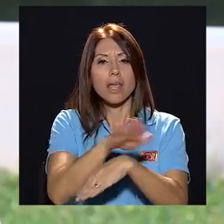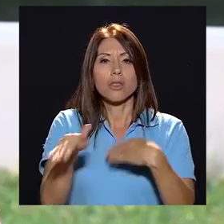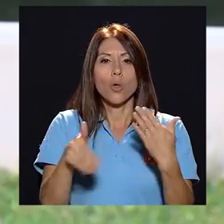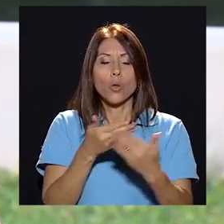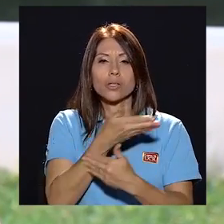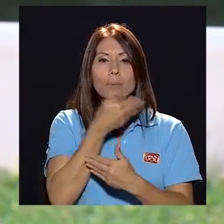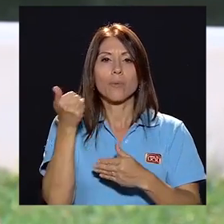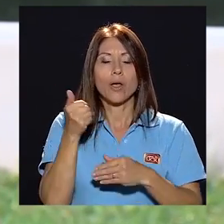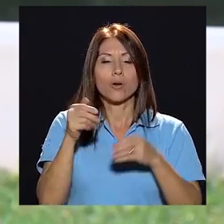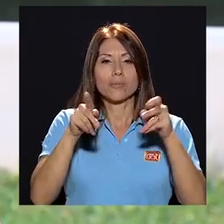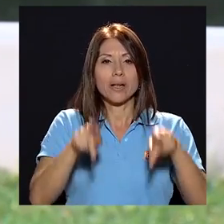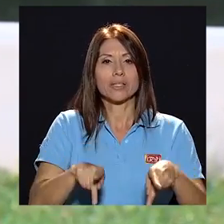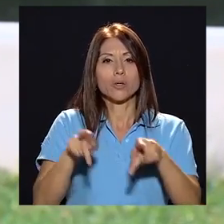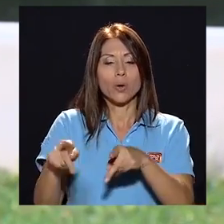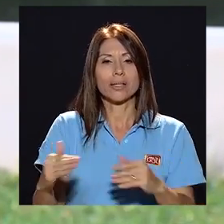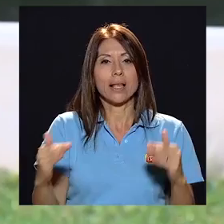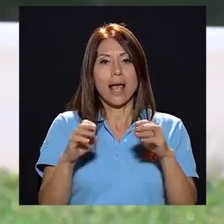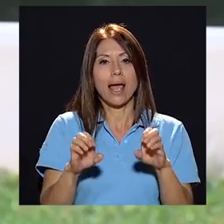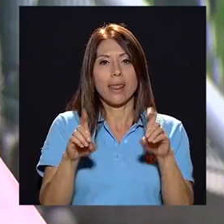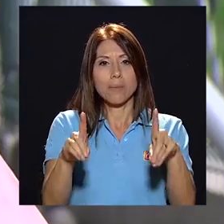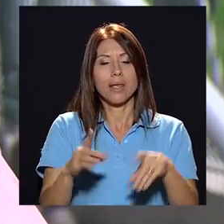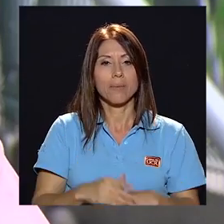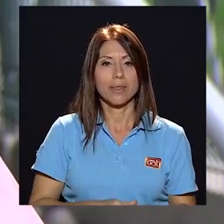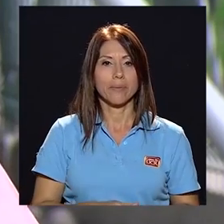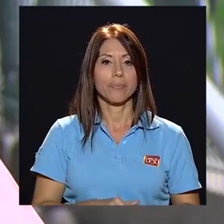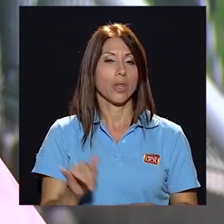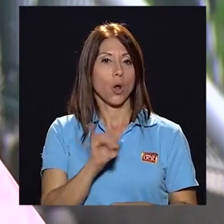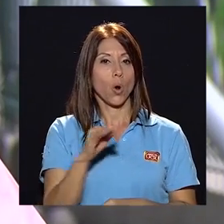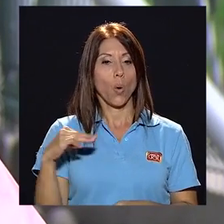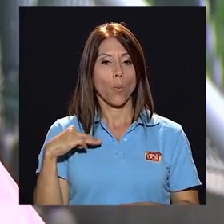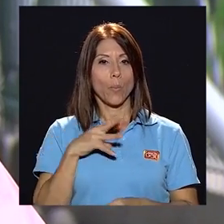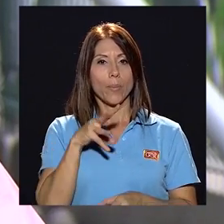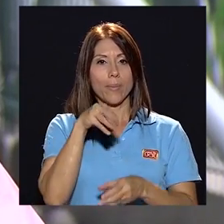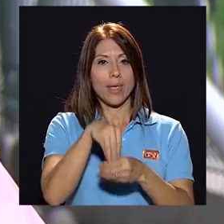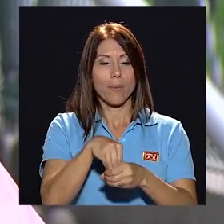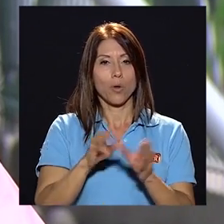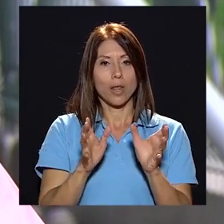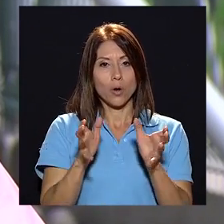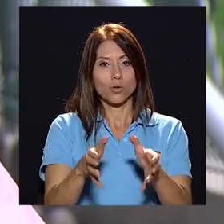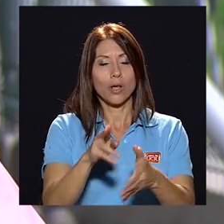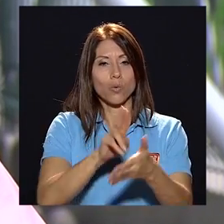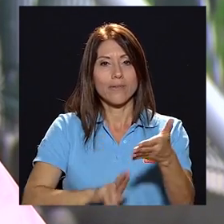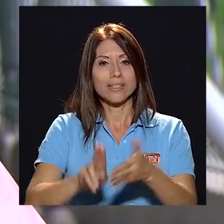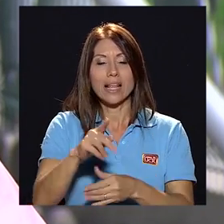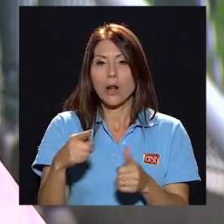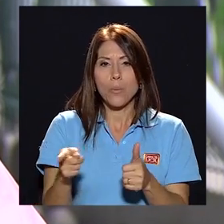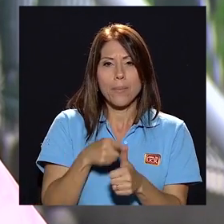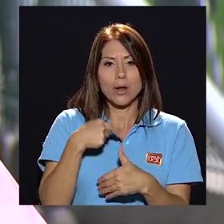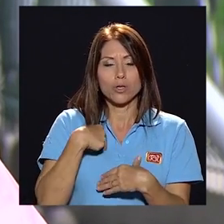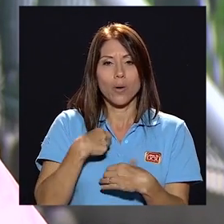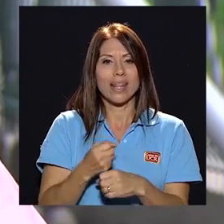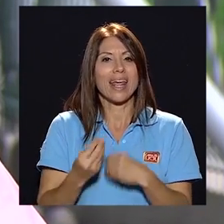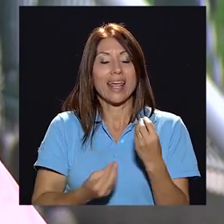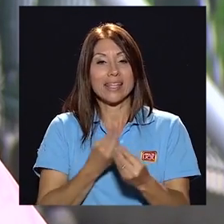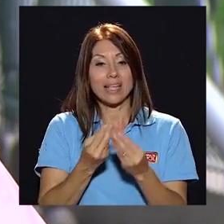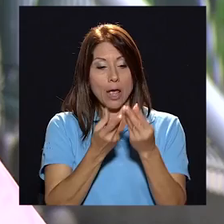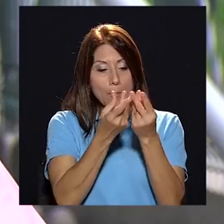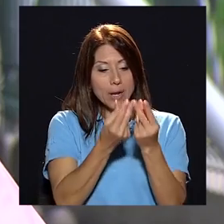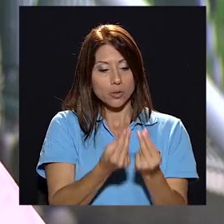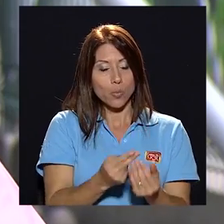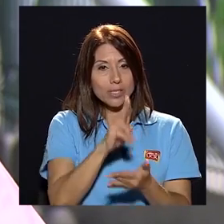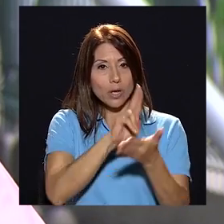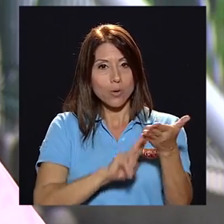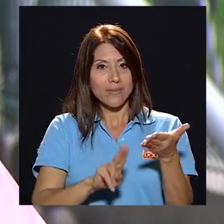es que todos seamos mejores personas académicamente como miembro del consejo universitario lo primero que haría sería incluir en el